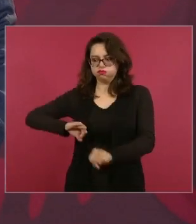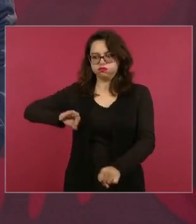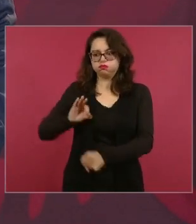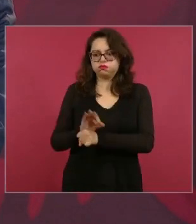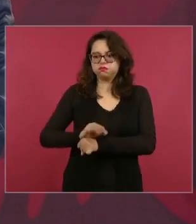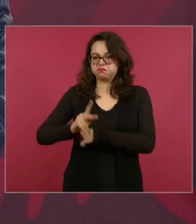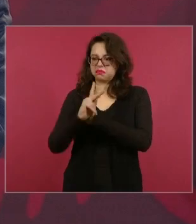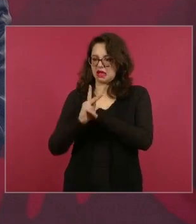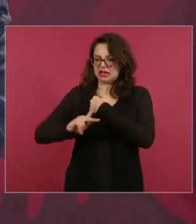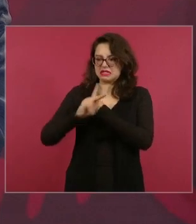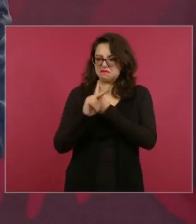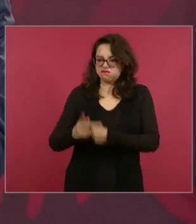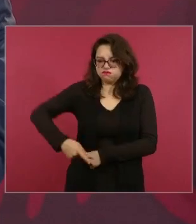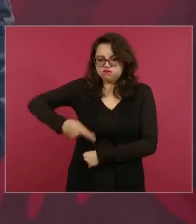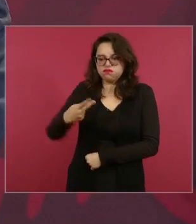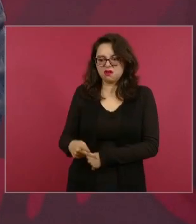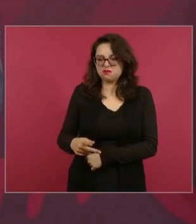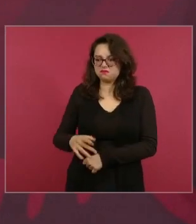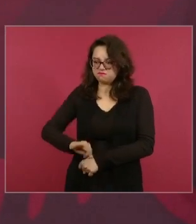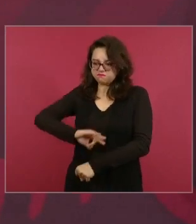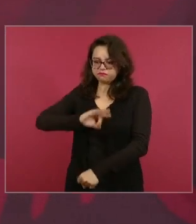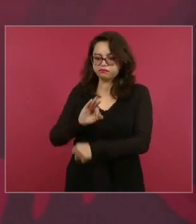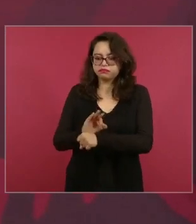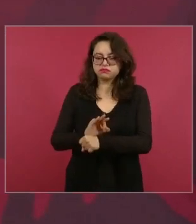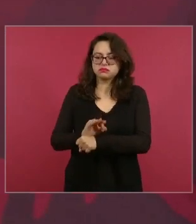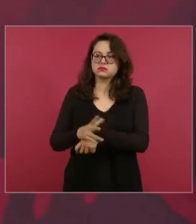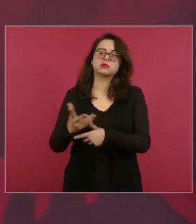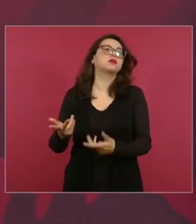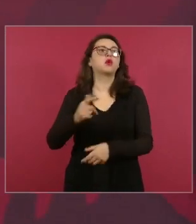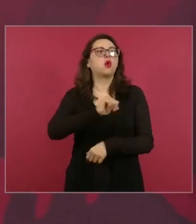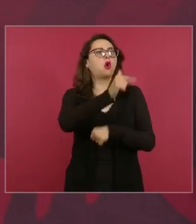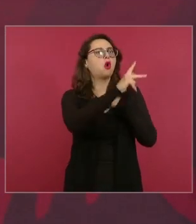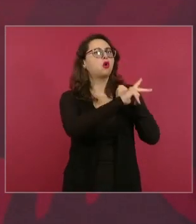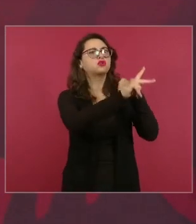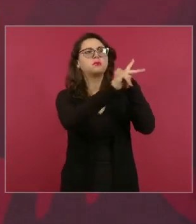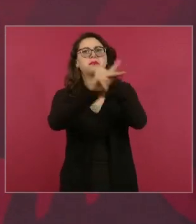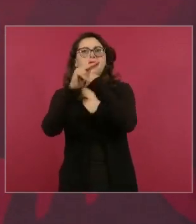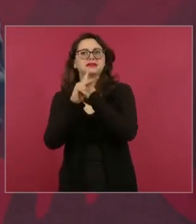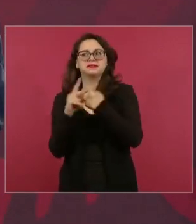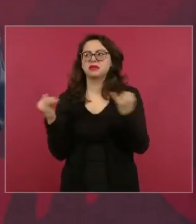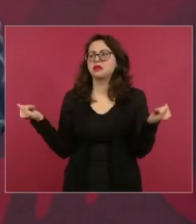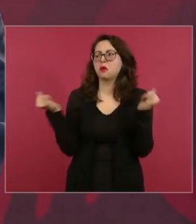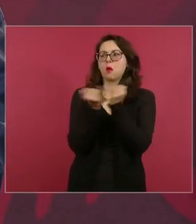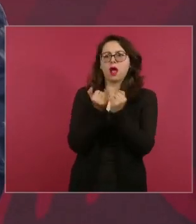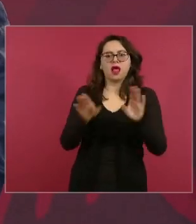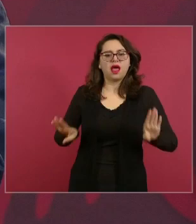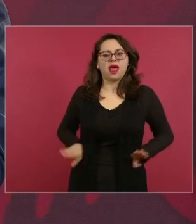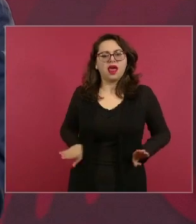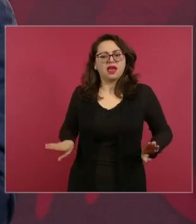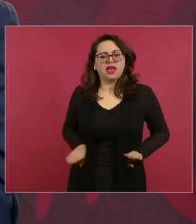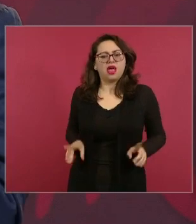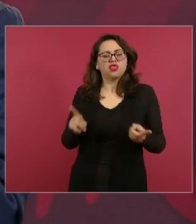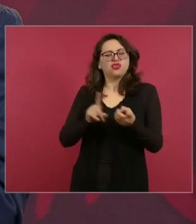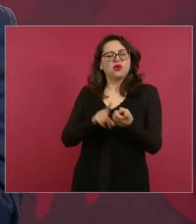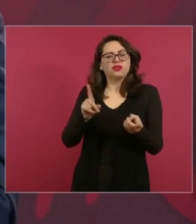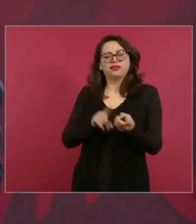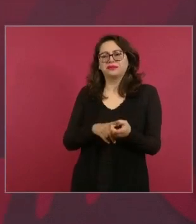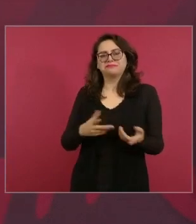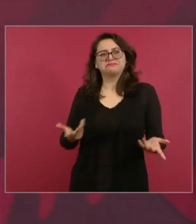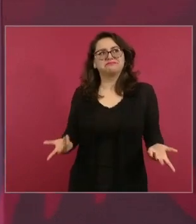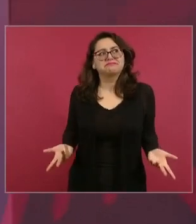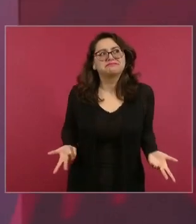aquí en México Hidalgo, Morelos, no sólo luchan por la independencia, lo primero que